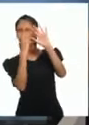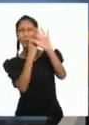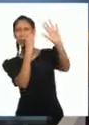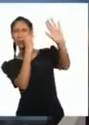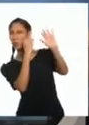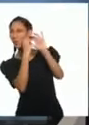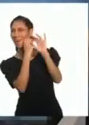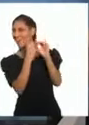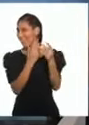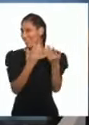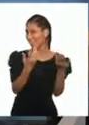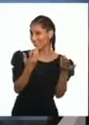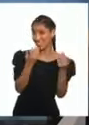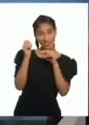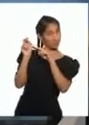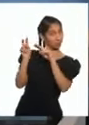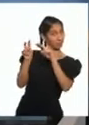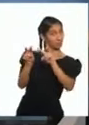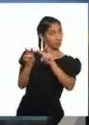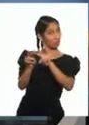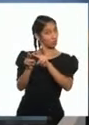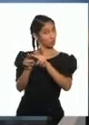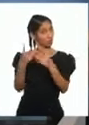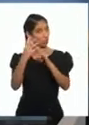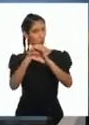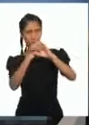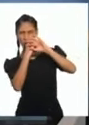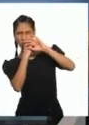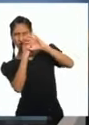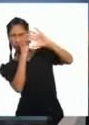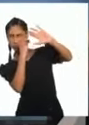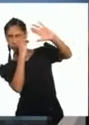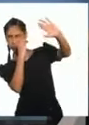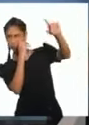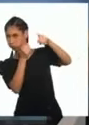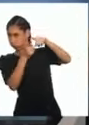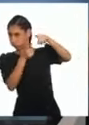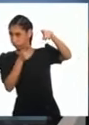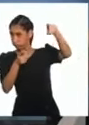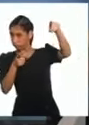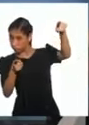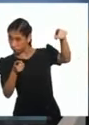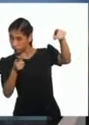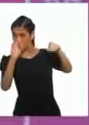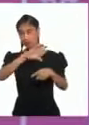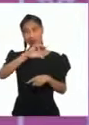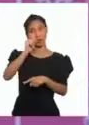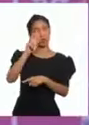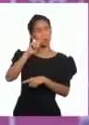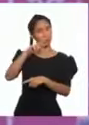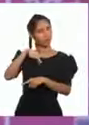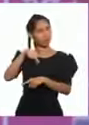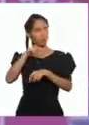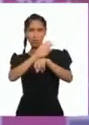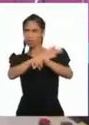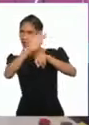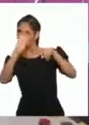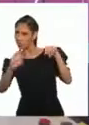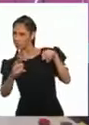Y, ¿viste lo grande que es el clarín cajamarquino? ¡Sí!